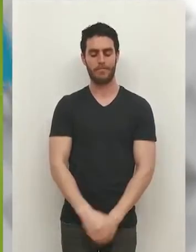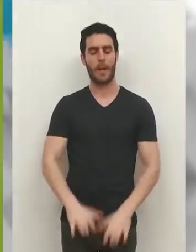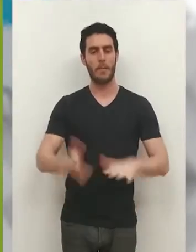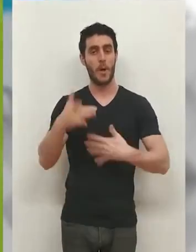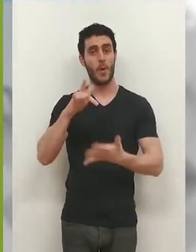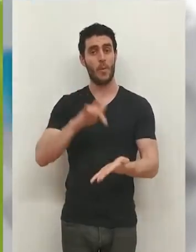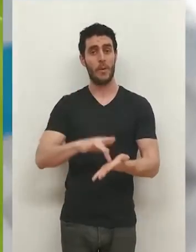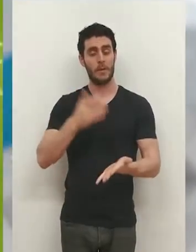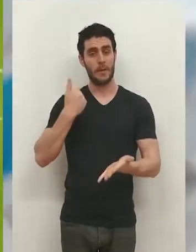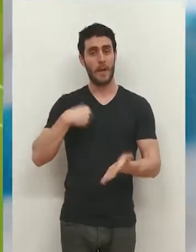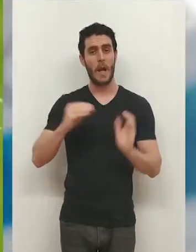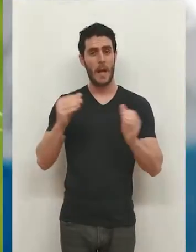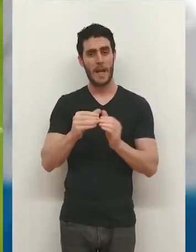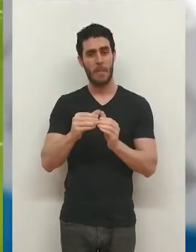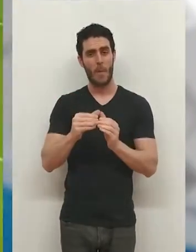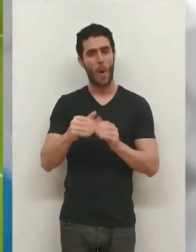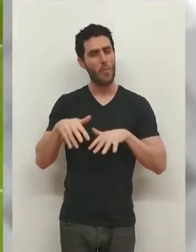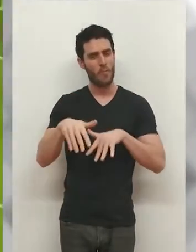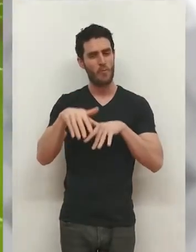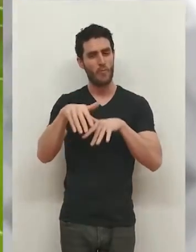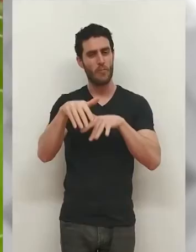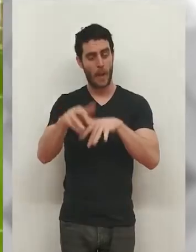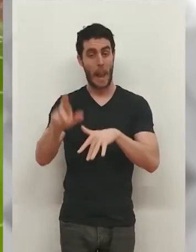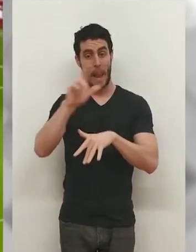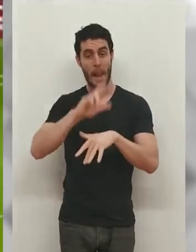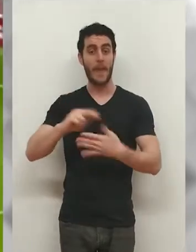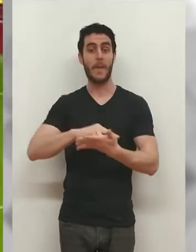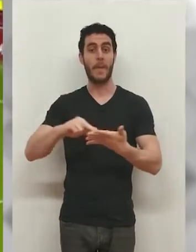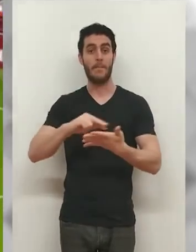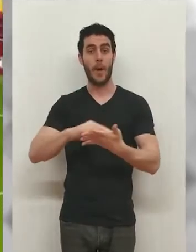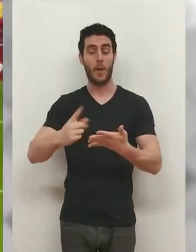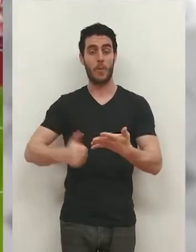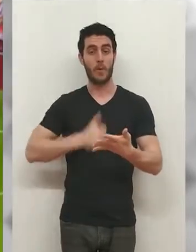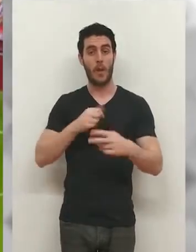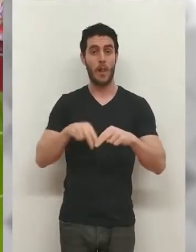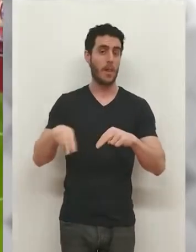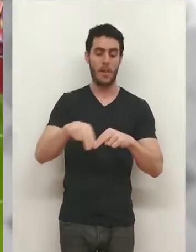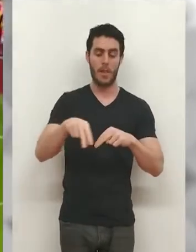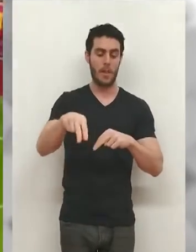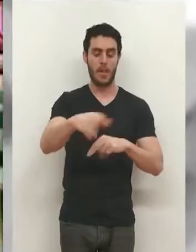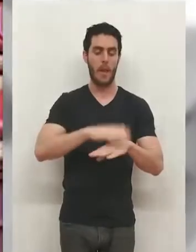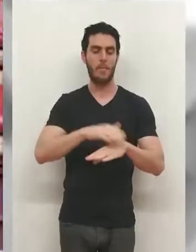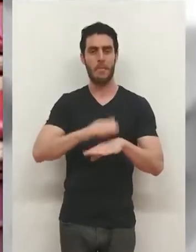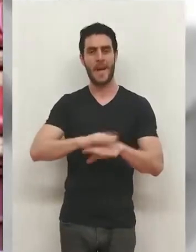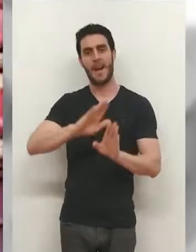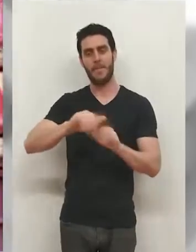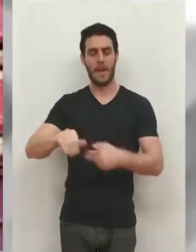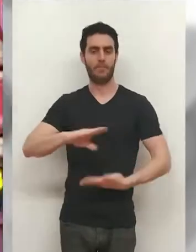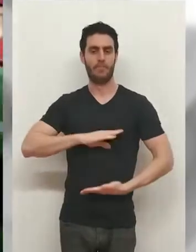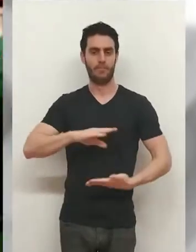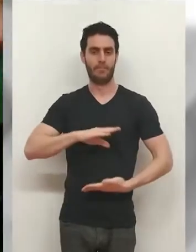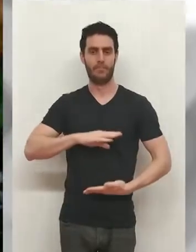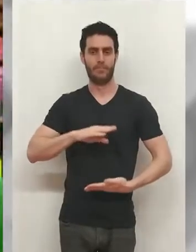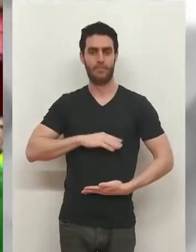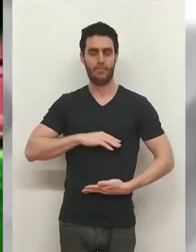Sin embargo, cuando más volcado estaba el equipo de Águilá, el Racing de Ferrol encontró una oportunidad para trenzar un contragolpe que dejó a